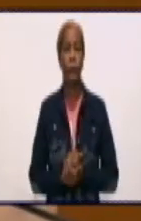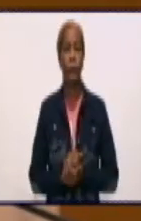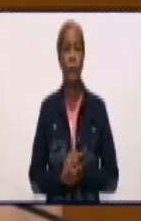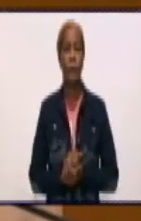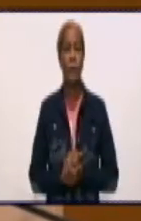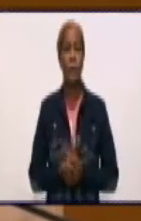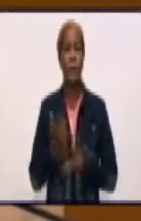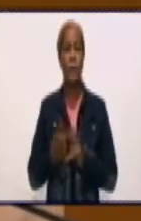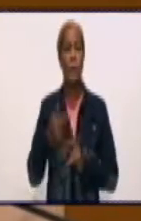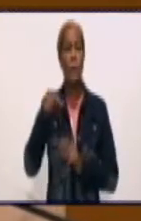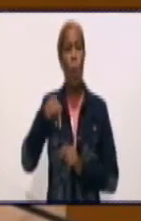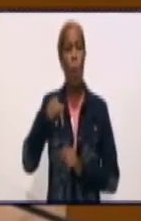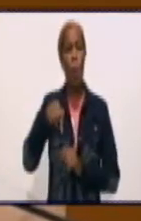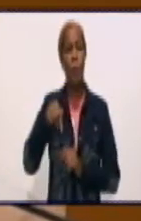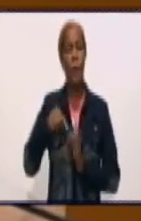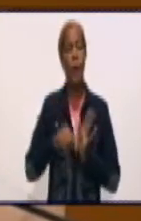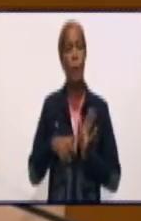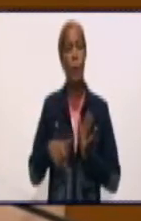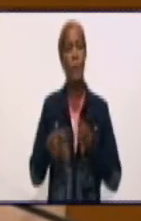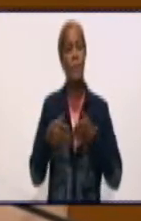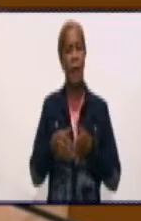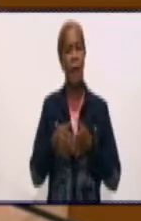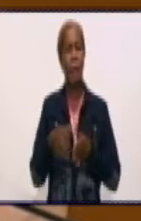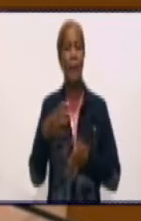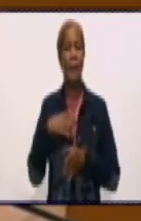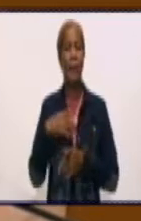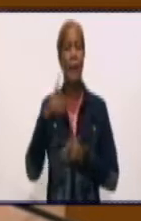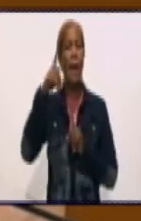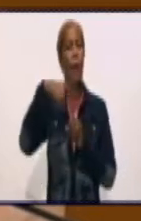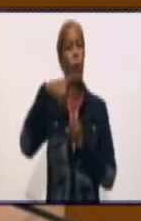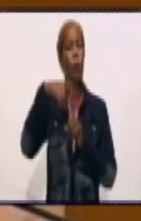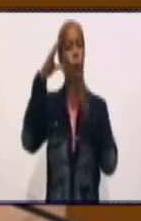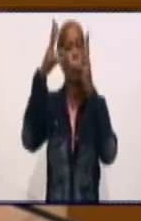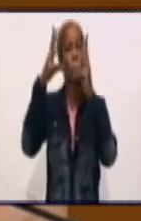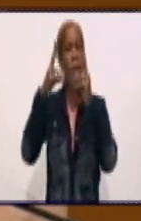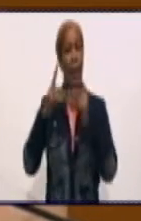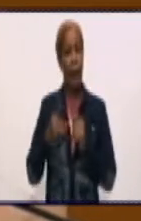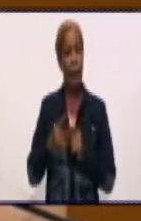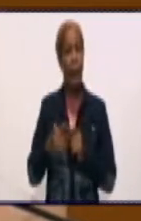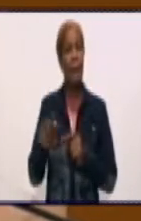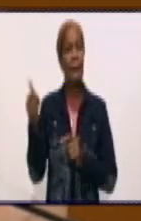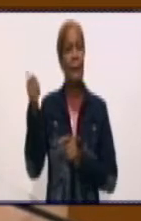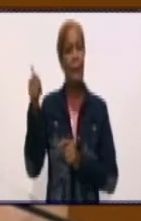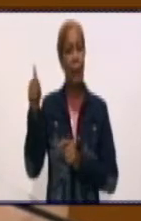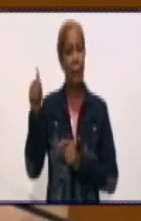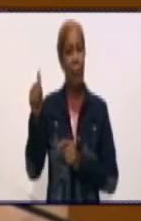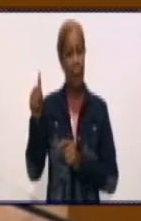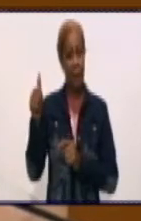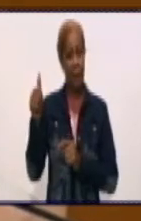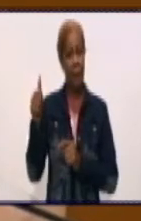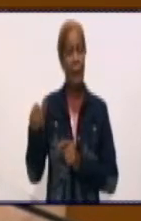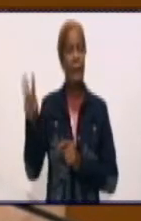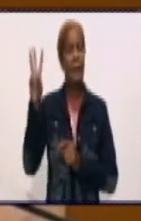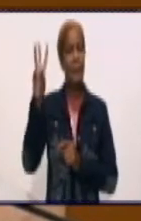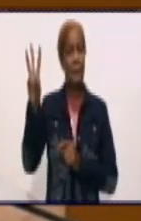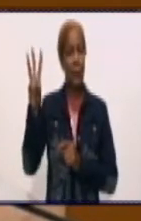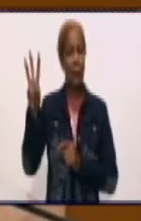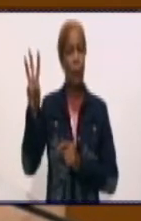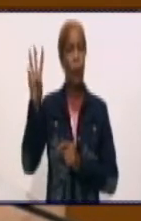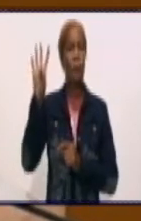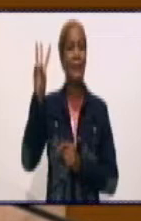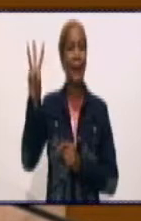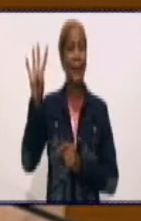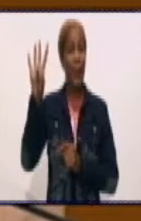Hoy la provincia tiene un total ya de casos confirmados de 10.323 casos desde que comenzó la